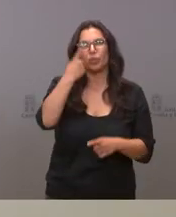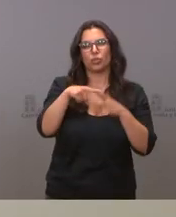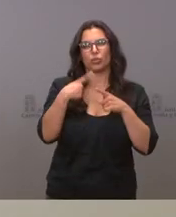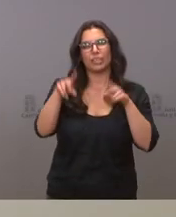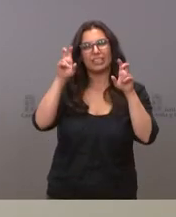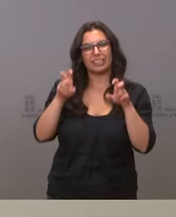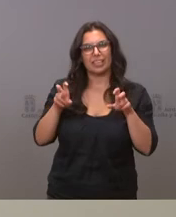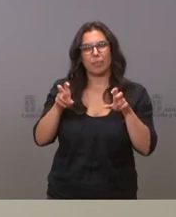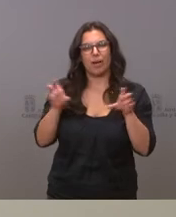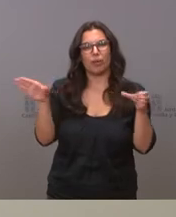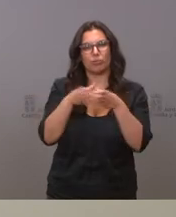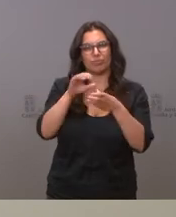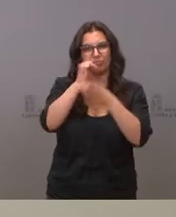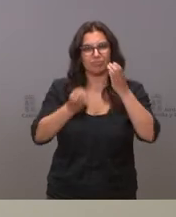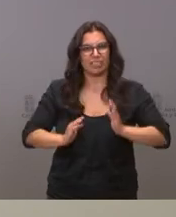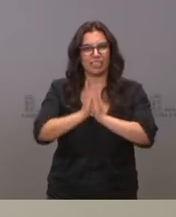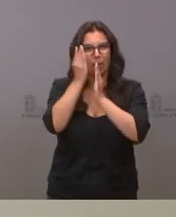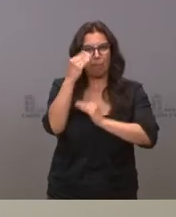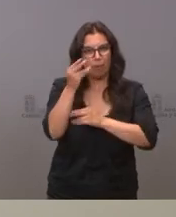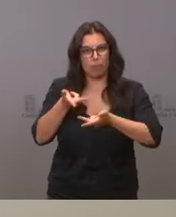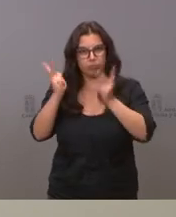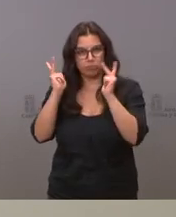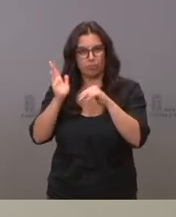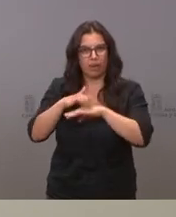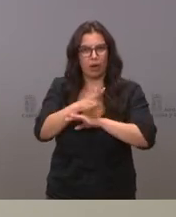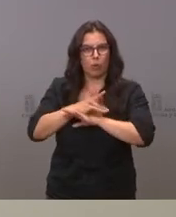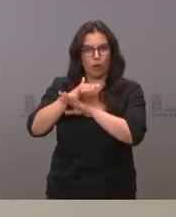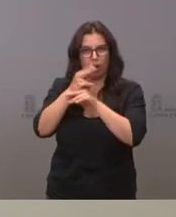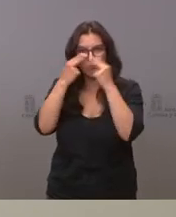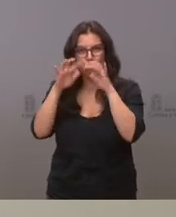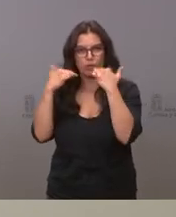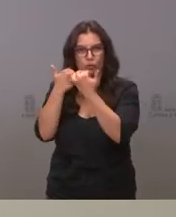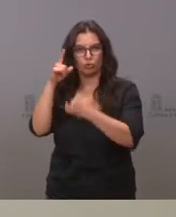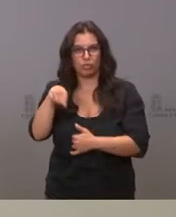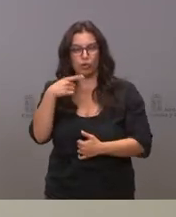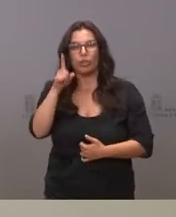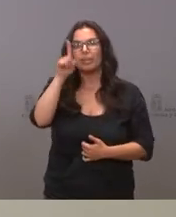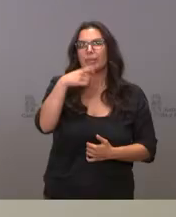Burgos que no sé si se lo han concedido y luego si entran en vigor mañana viernes o el sábado